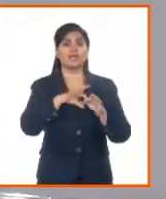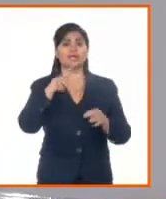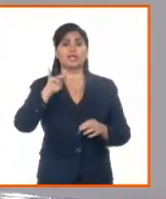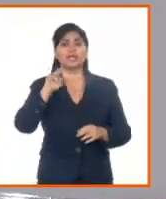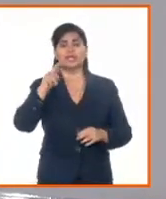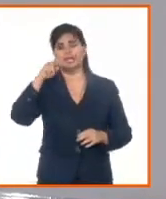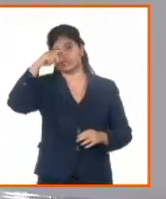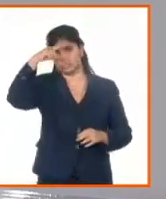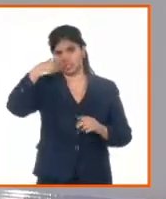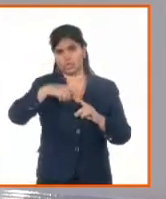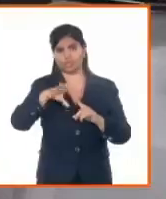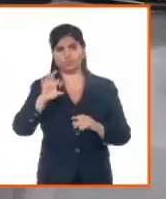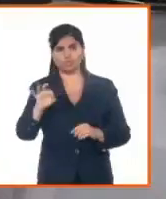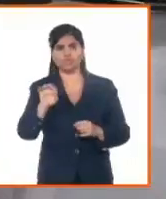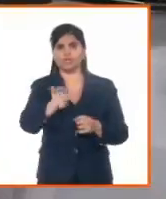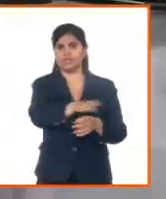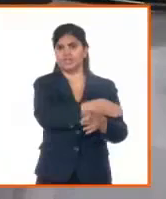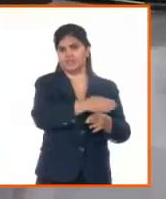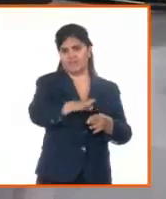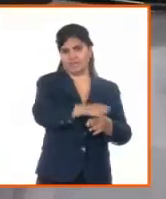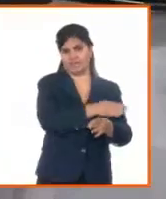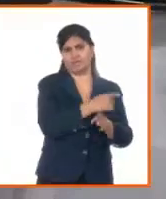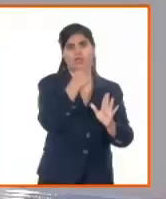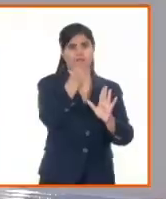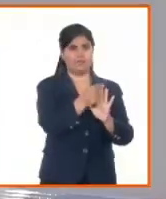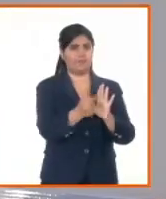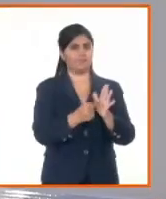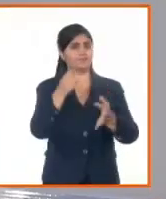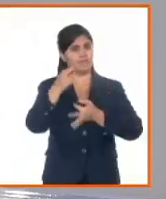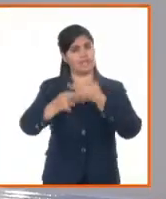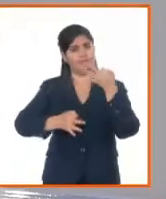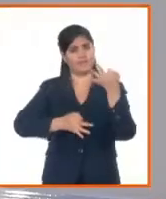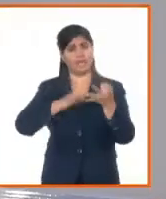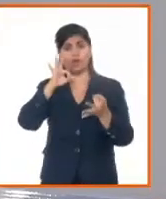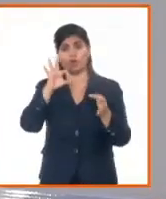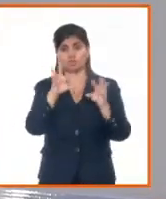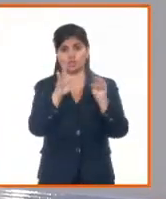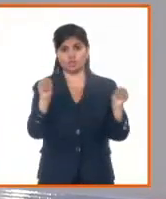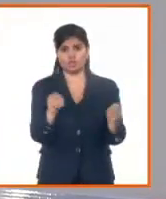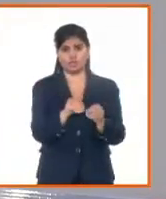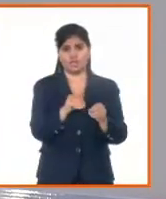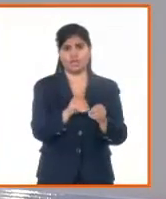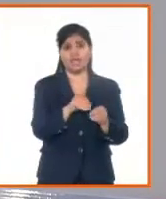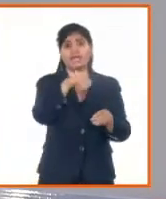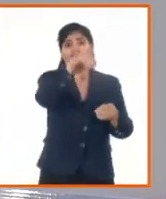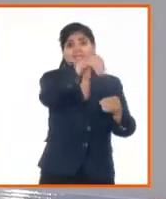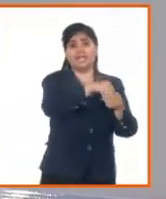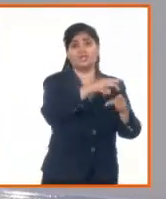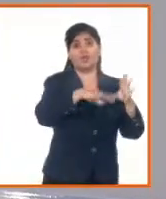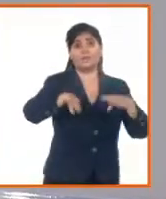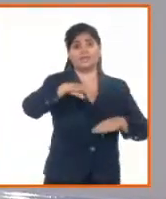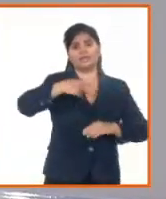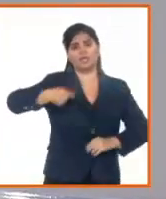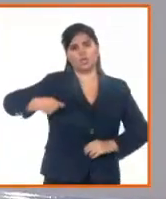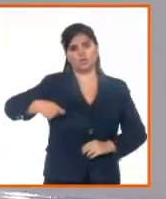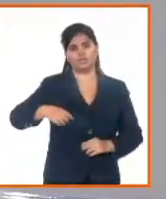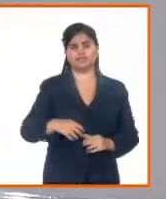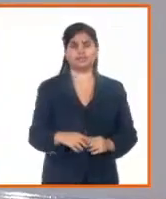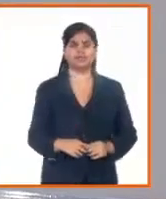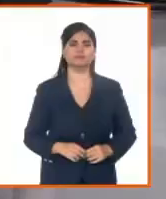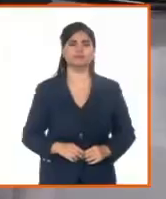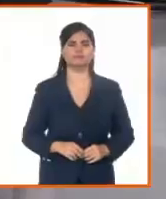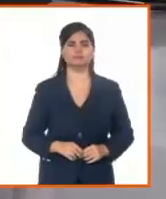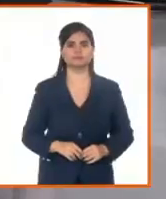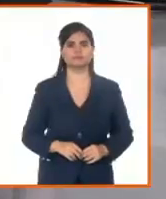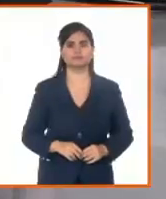tocar los más importantes. Algunos de ellos, claro, son muchos. Algunos, porque son muchos que se subordinan al Ministerio de Justicia, pero que además tienen impacto y son de efecto jurídico.